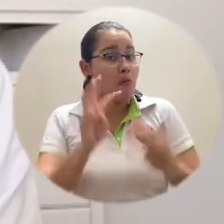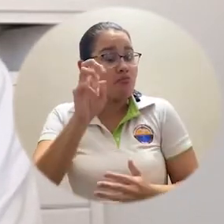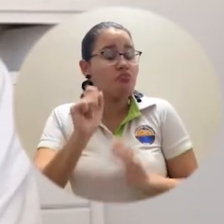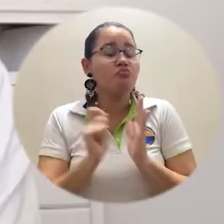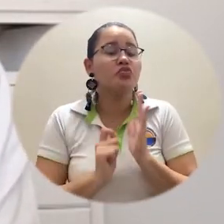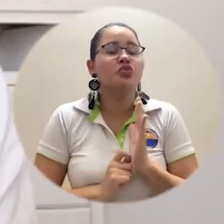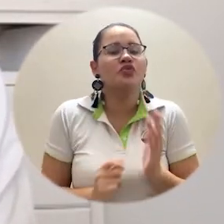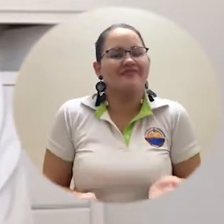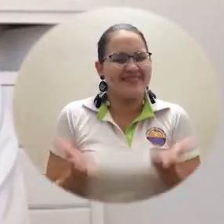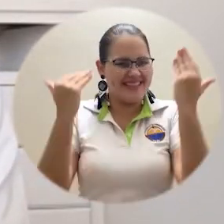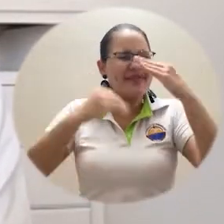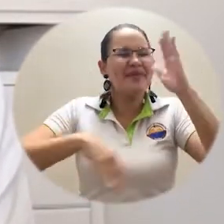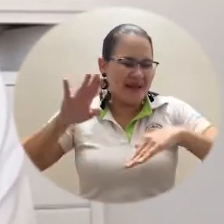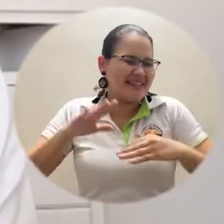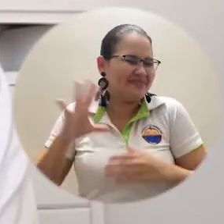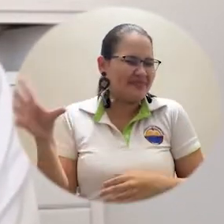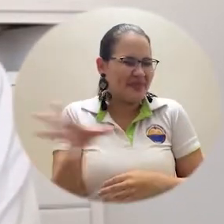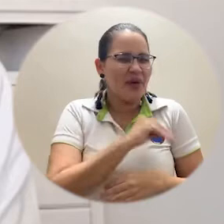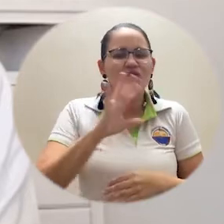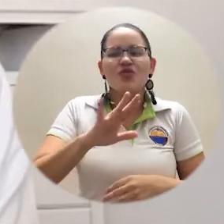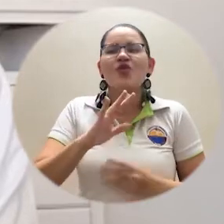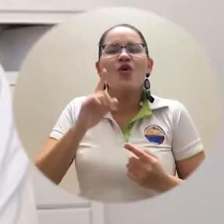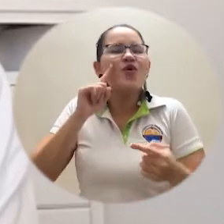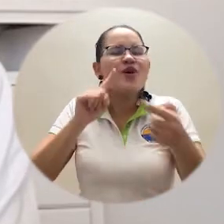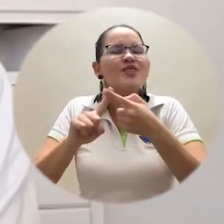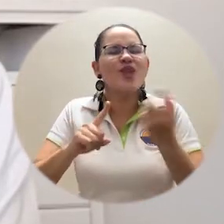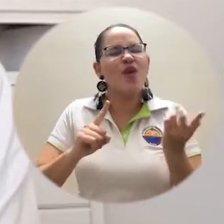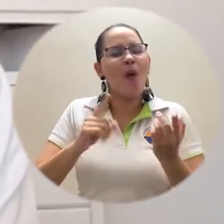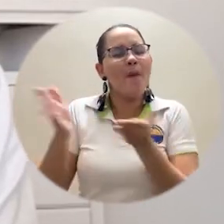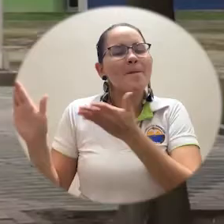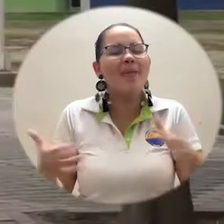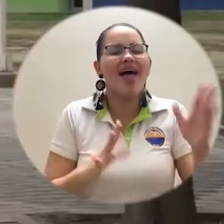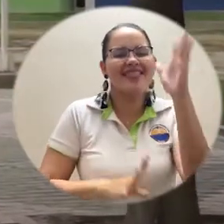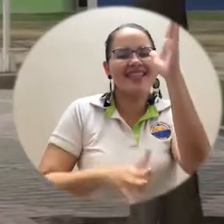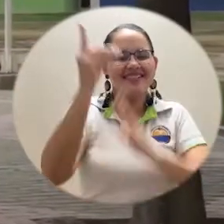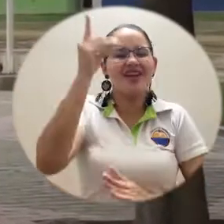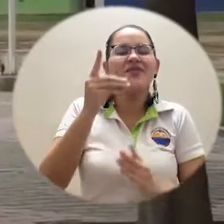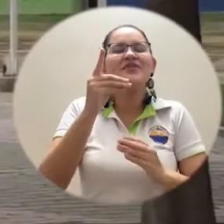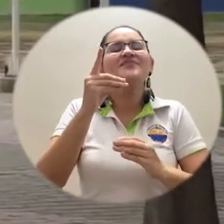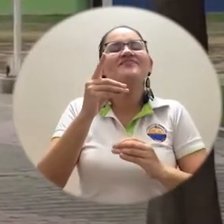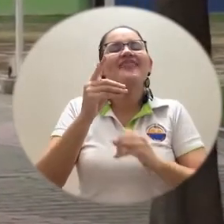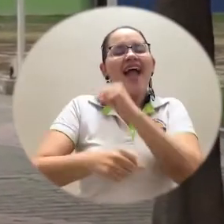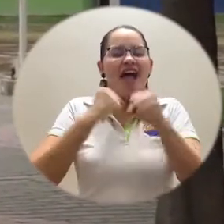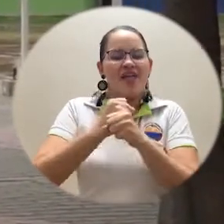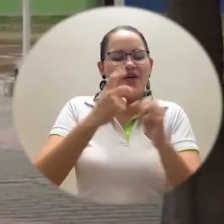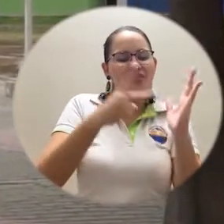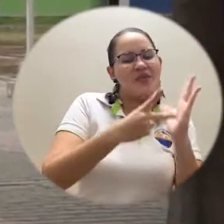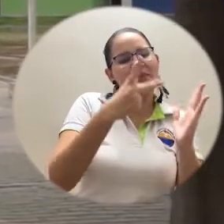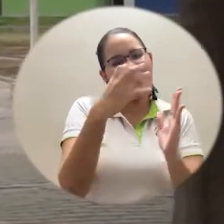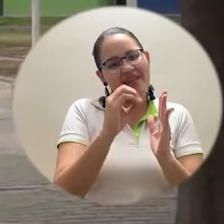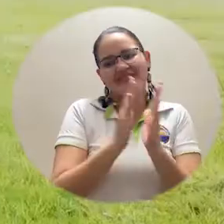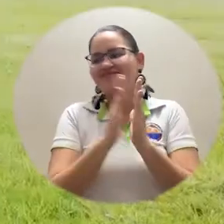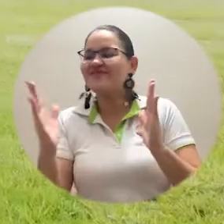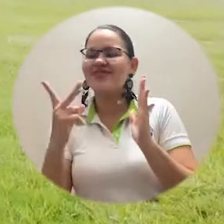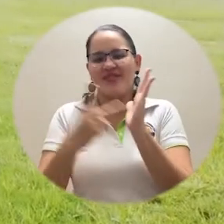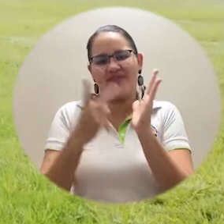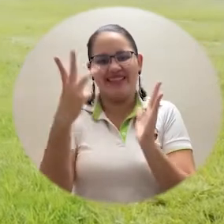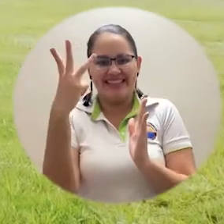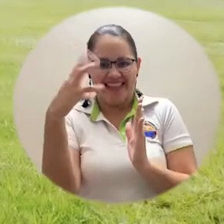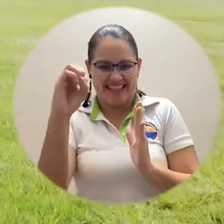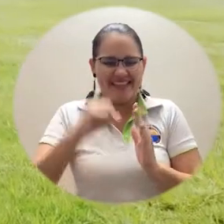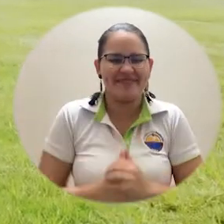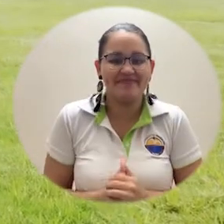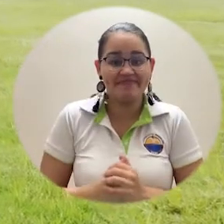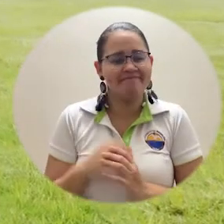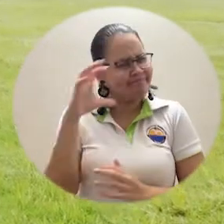consolidando nuestro nuevo plan de desarrollo 2020-2030. La mejora en el posicionamiento de la Alma Mater en el índice